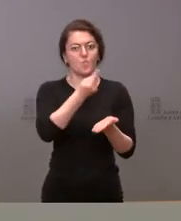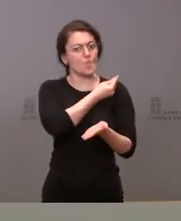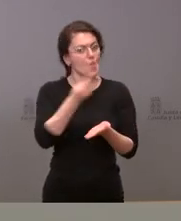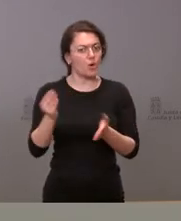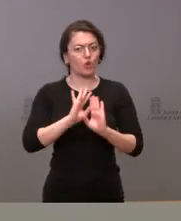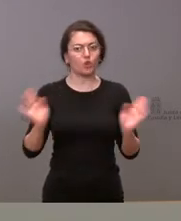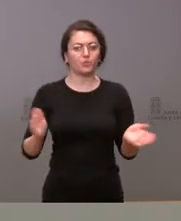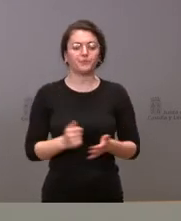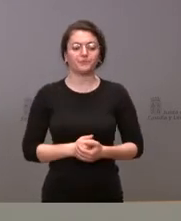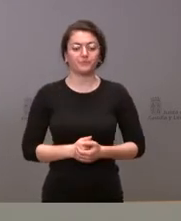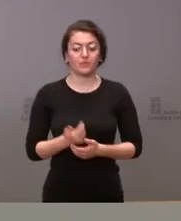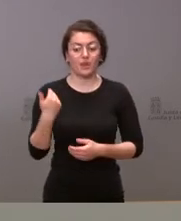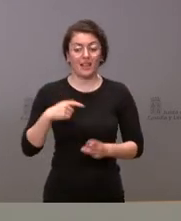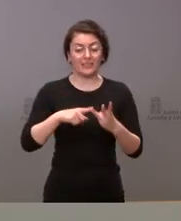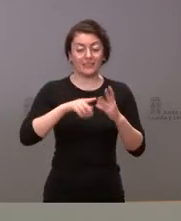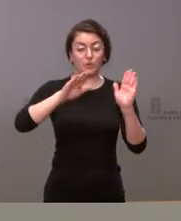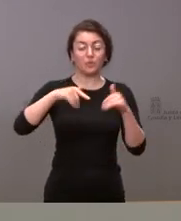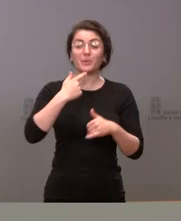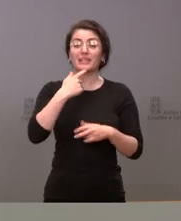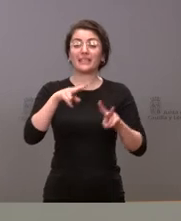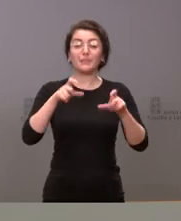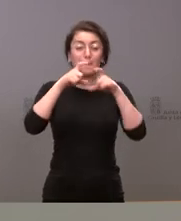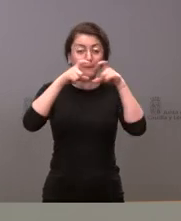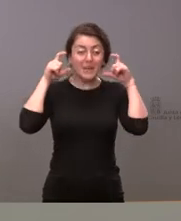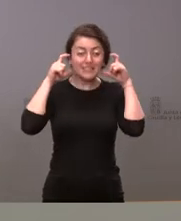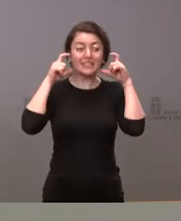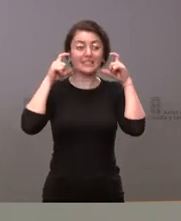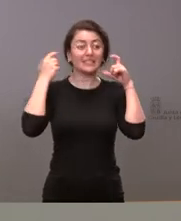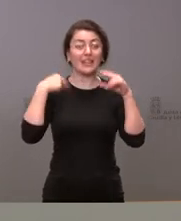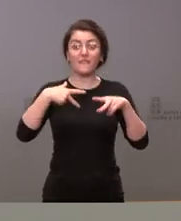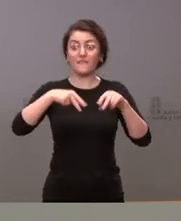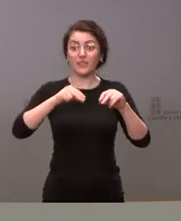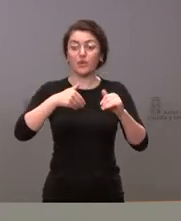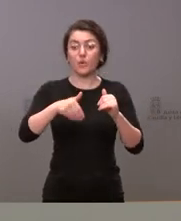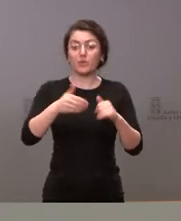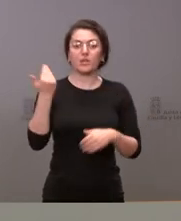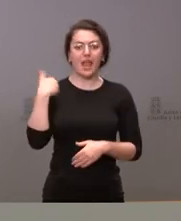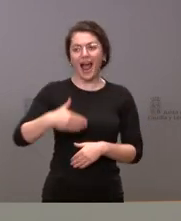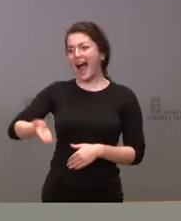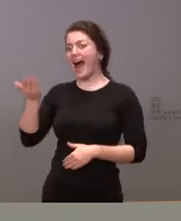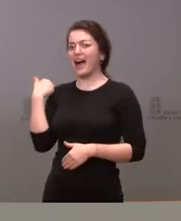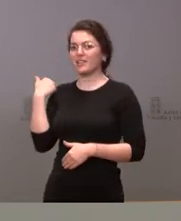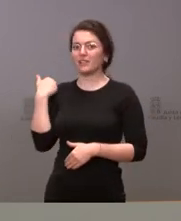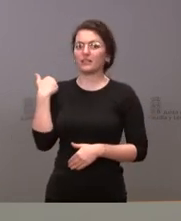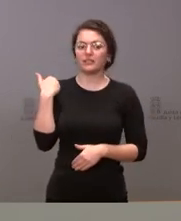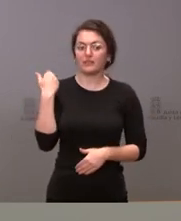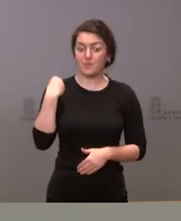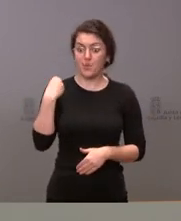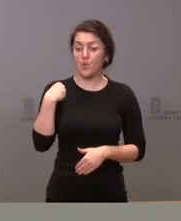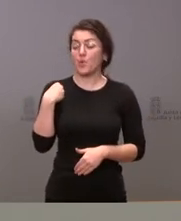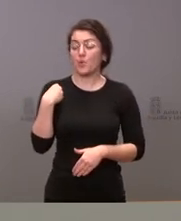y por último me habla usted del fin de las mascarillas nosotros lo manifestábamos ayer en el momento en el que